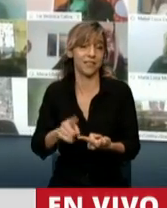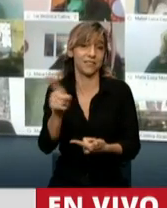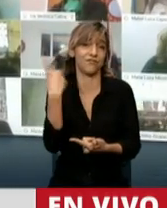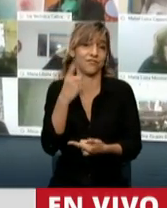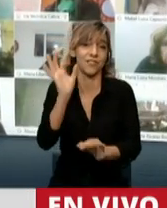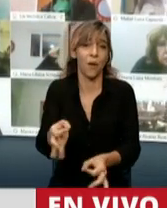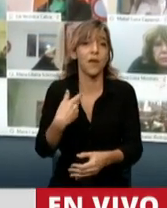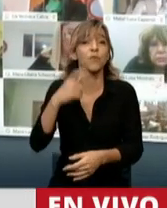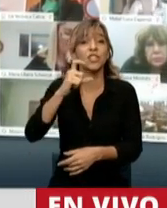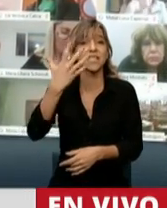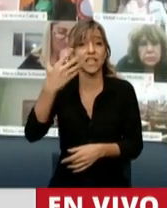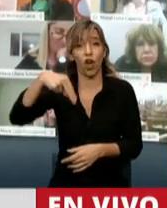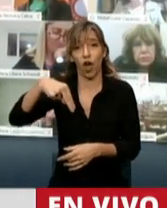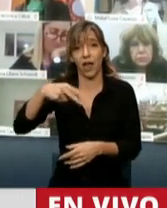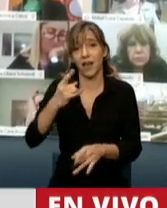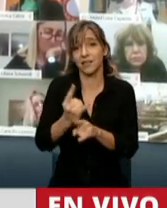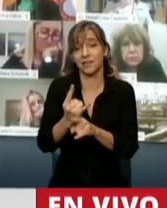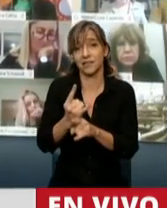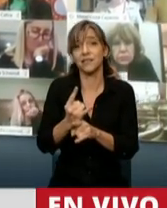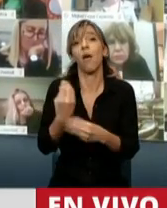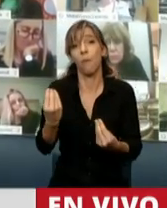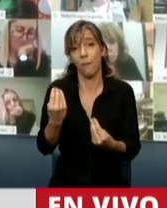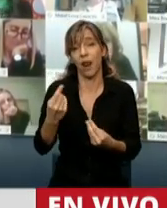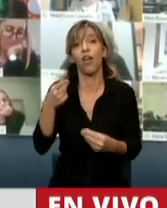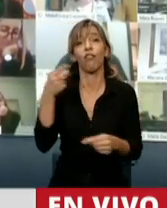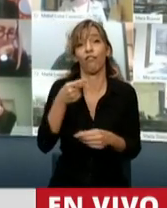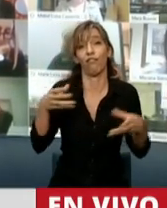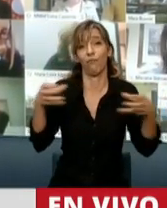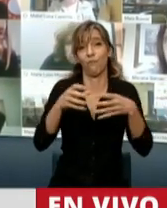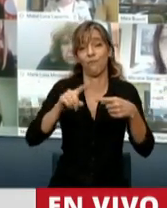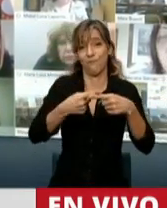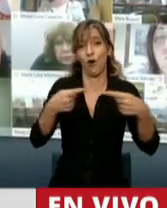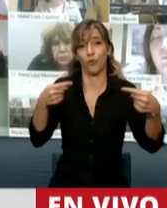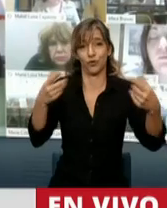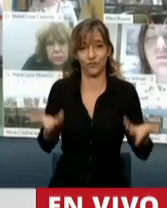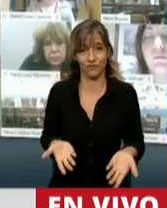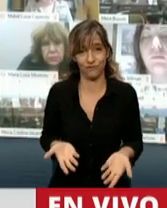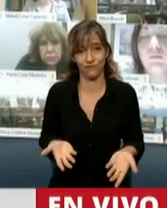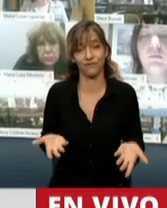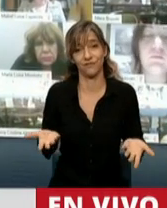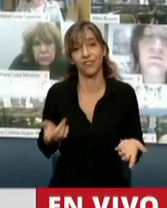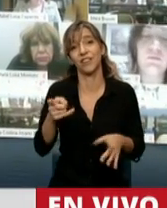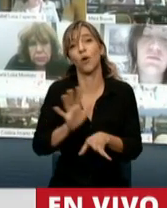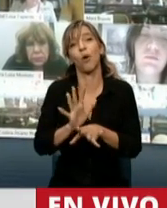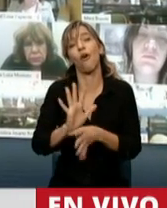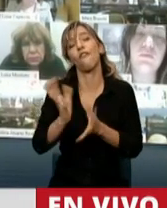que sistemáticamente agravia y ataca a la oposición. Es un pago también por los servicios prestados.